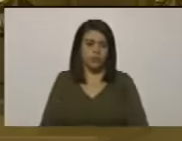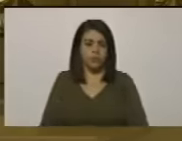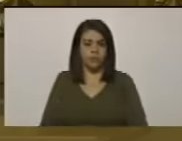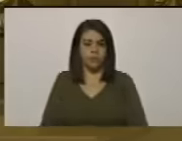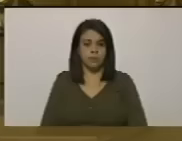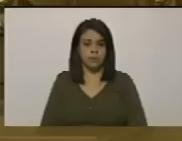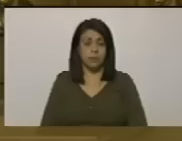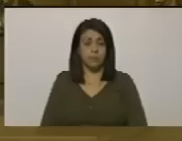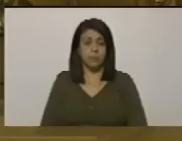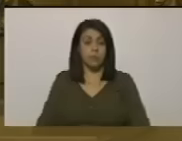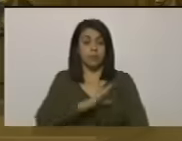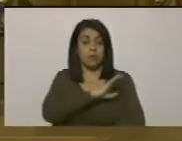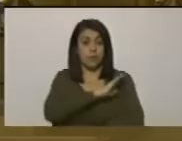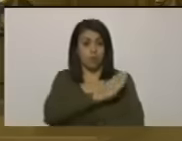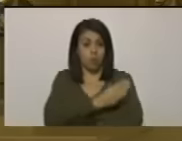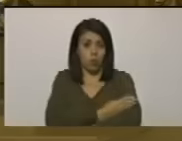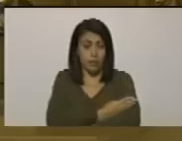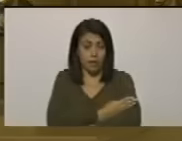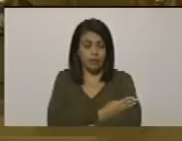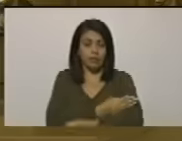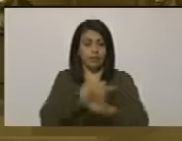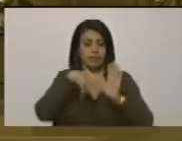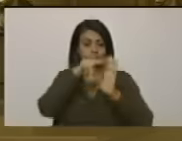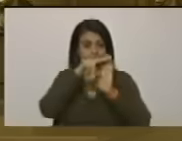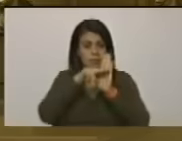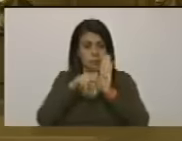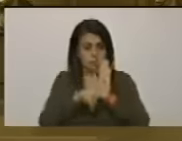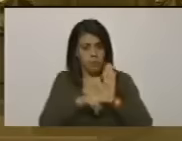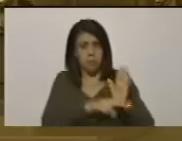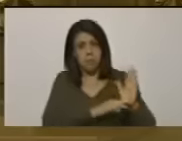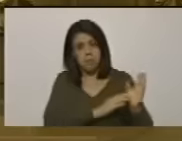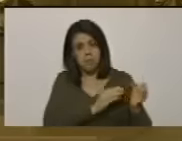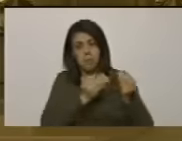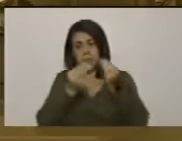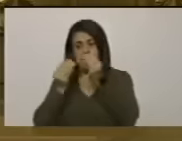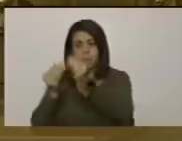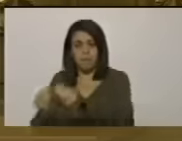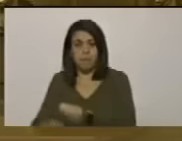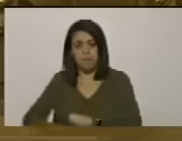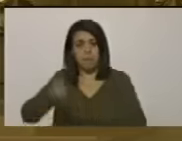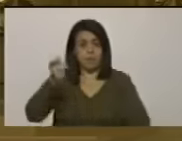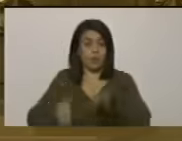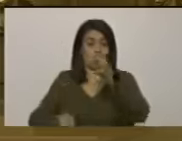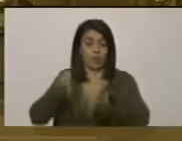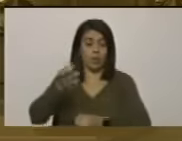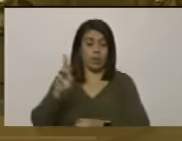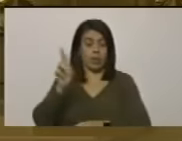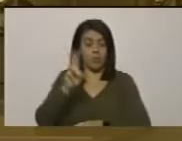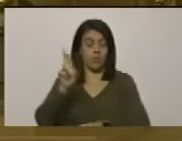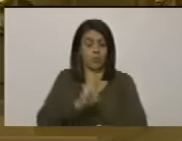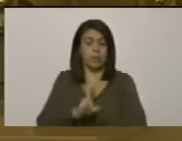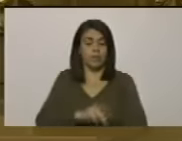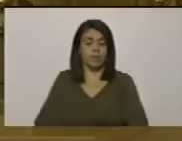hay un poder moral designado hay tribunales en la república el